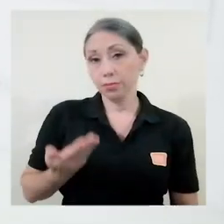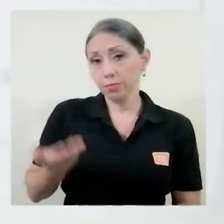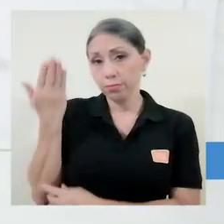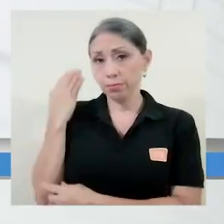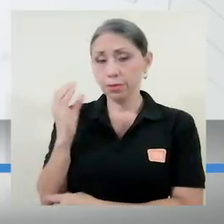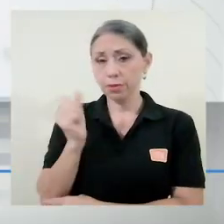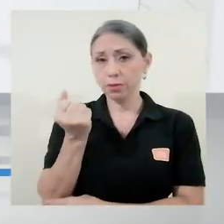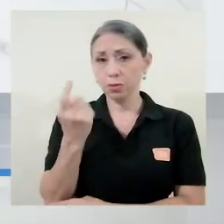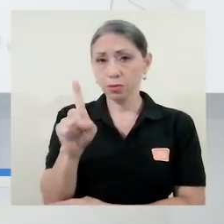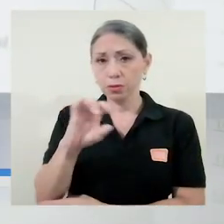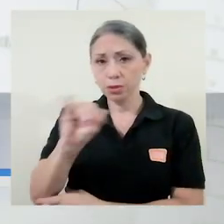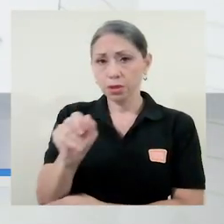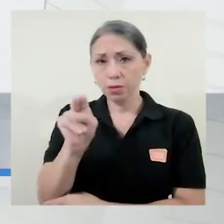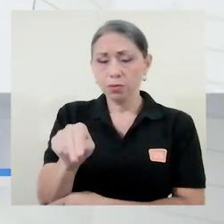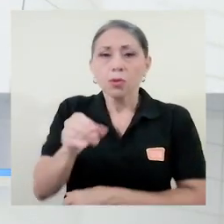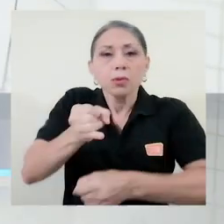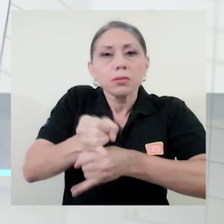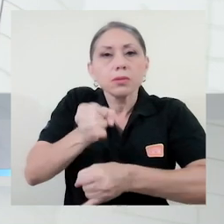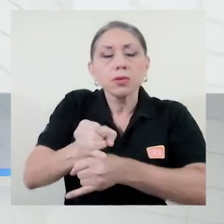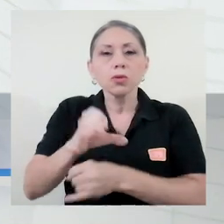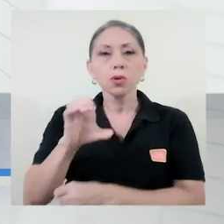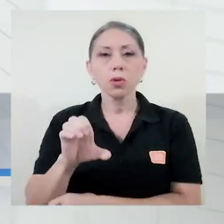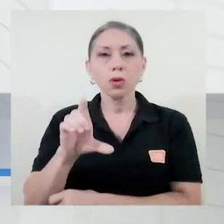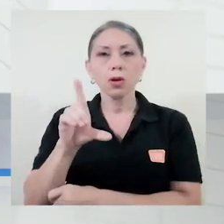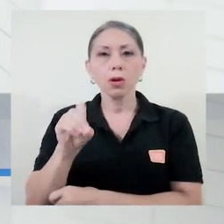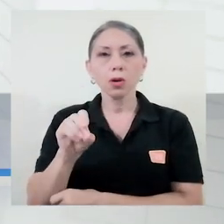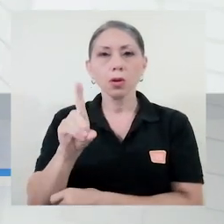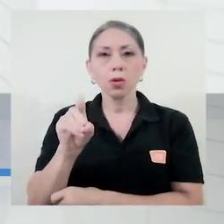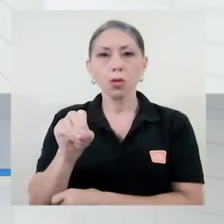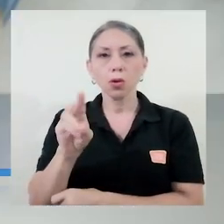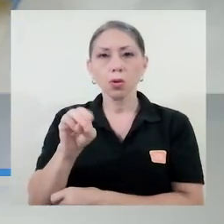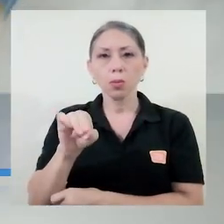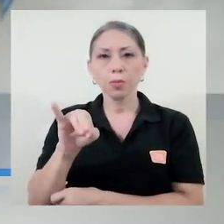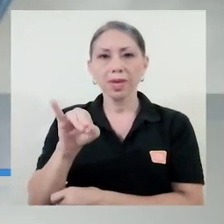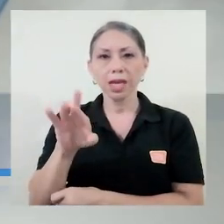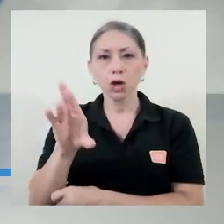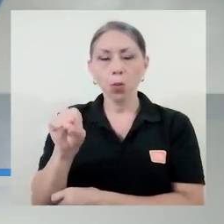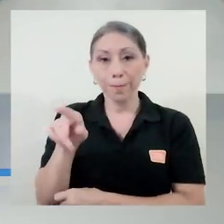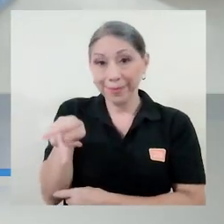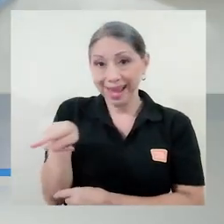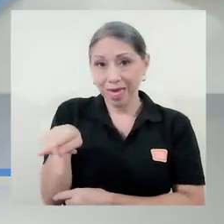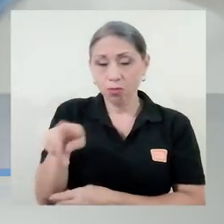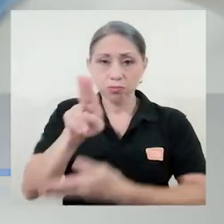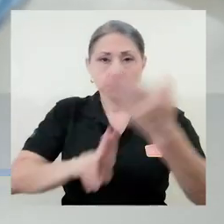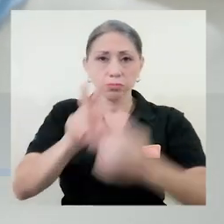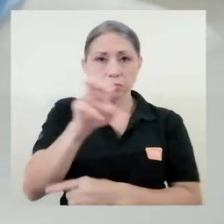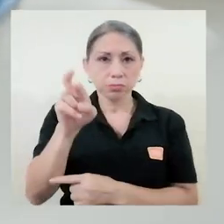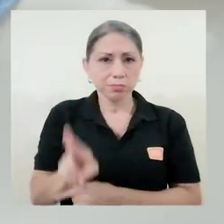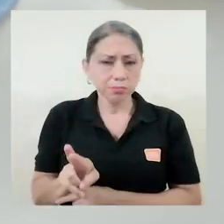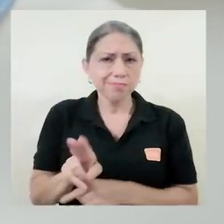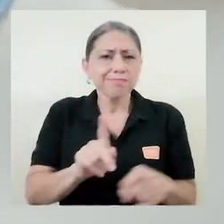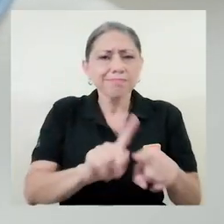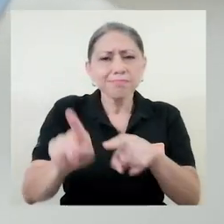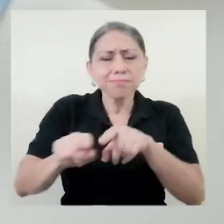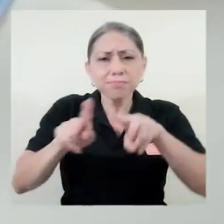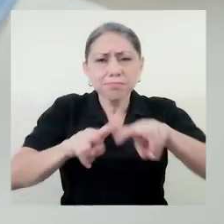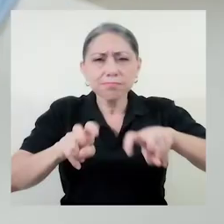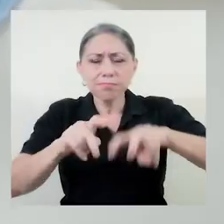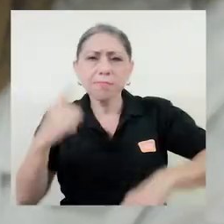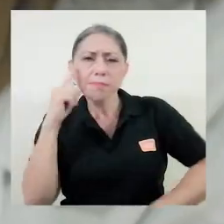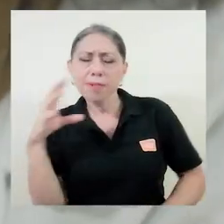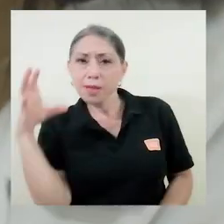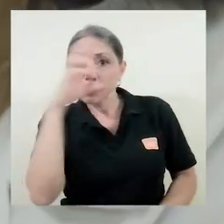El pasado 11 de junio, el Instituto Clodomiro Picado de la Universidad de Costa Rica hizo una serie de análisis para